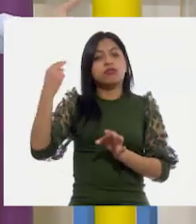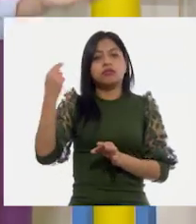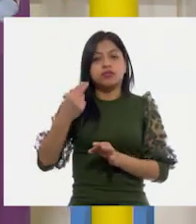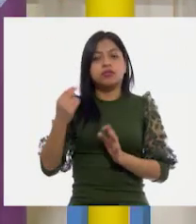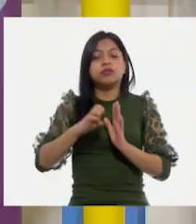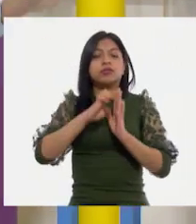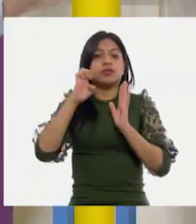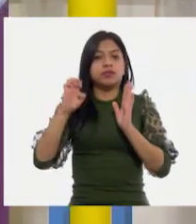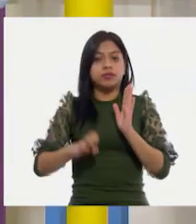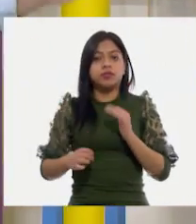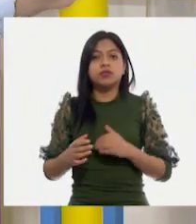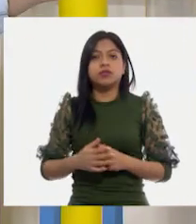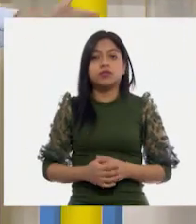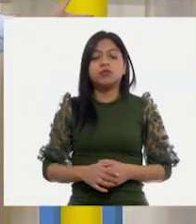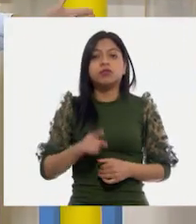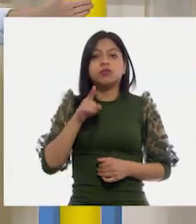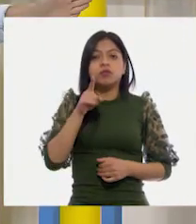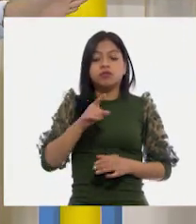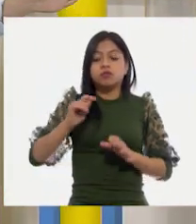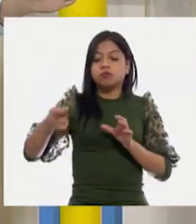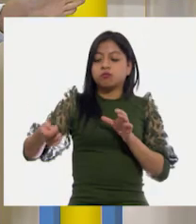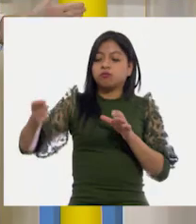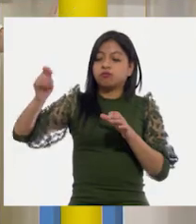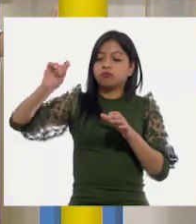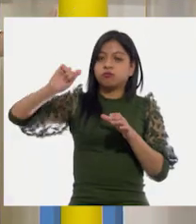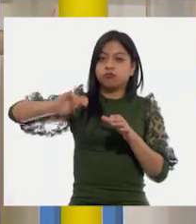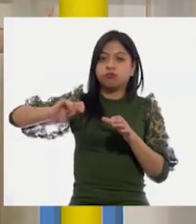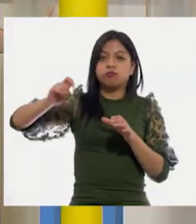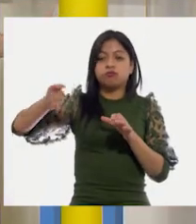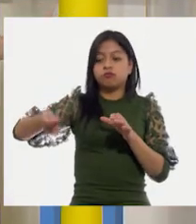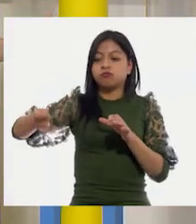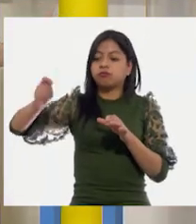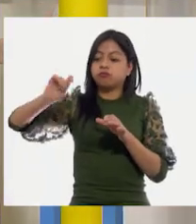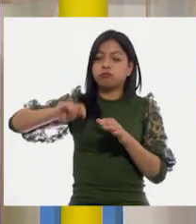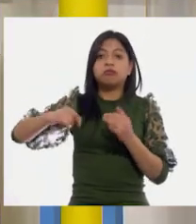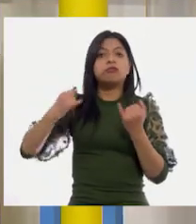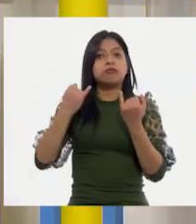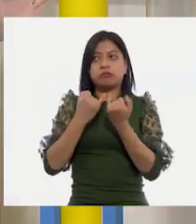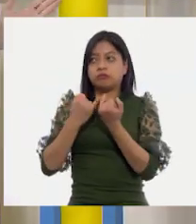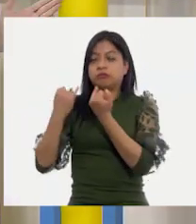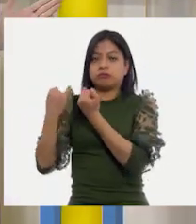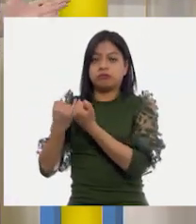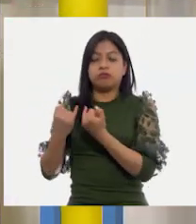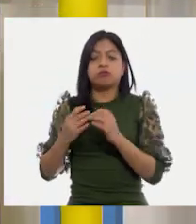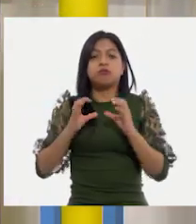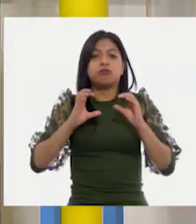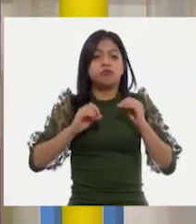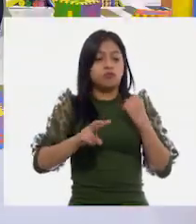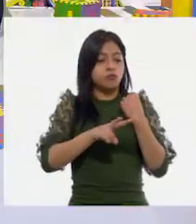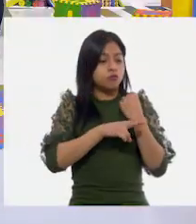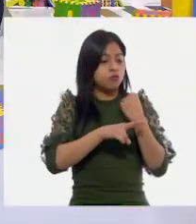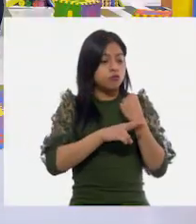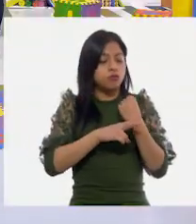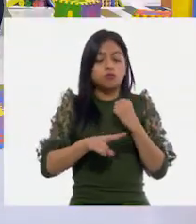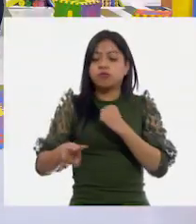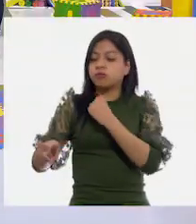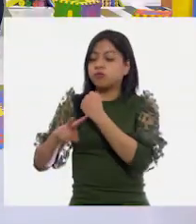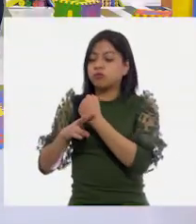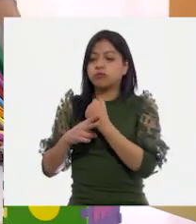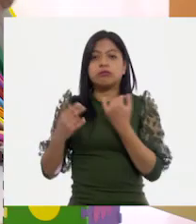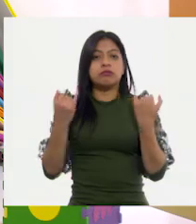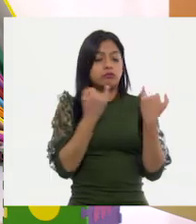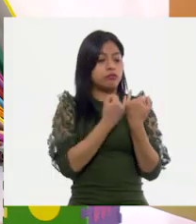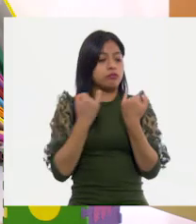Por ejemplo, que usemos la misma cuchara para la cantidad o que utilicemos el mismo vaso para llegar a nuestra meta.